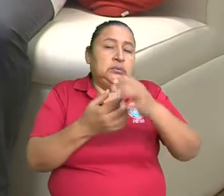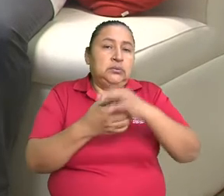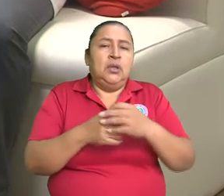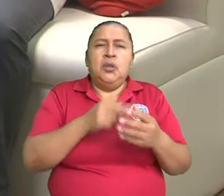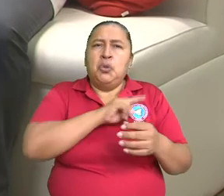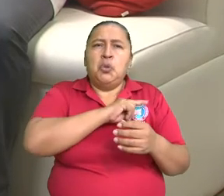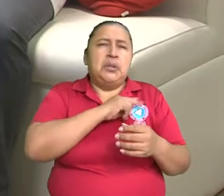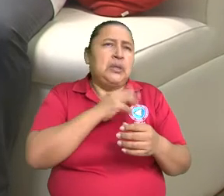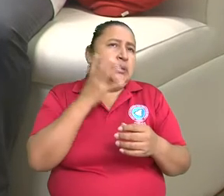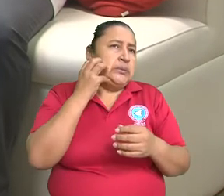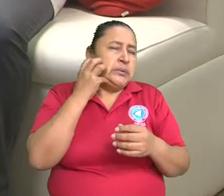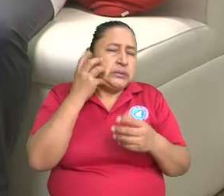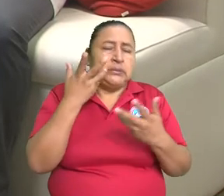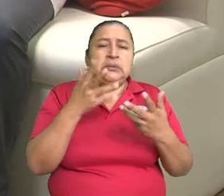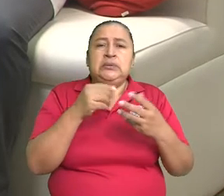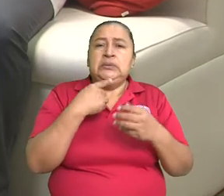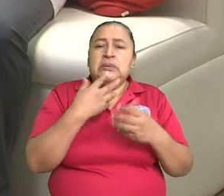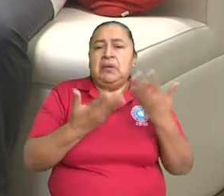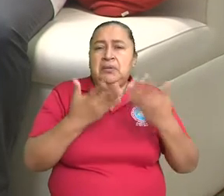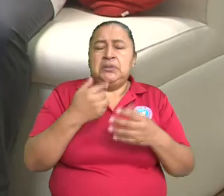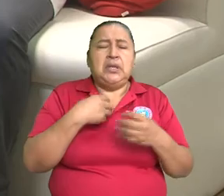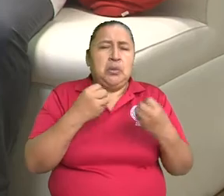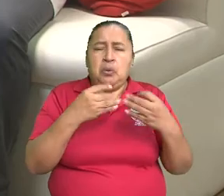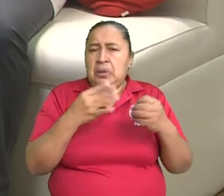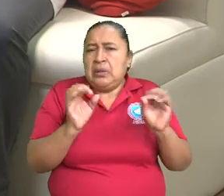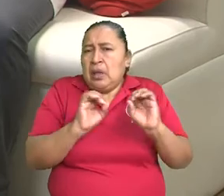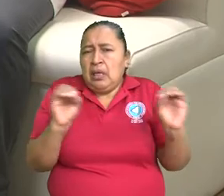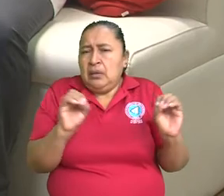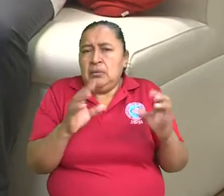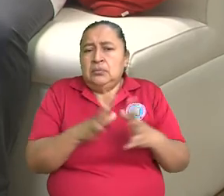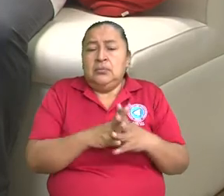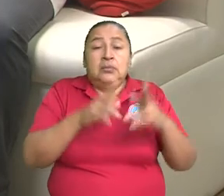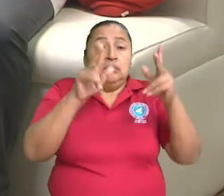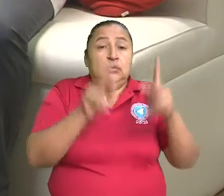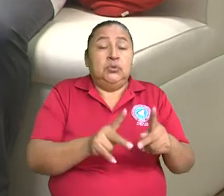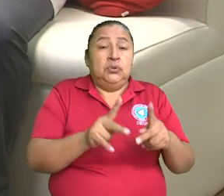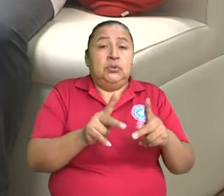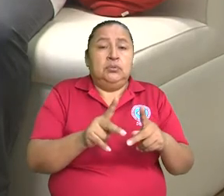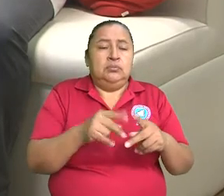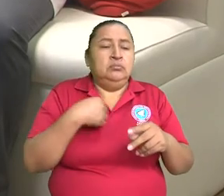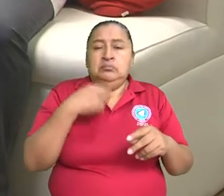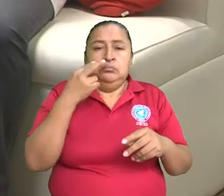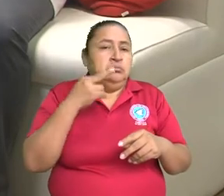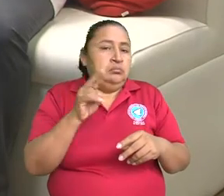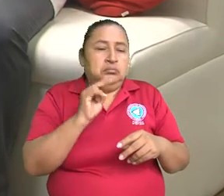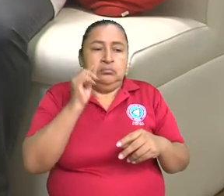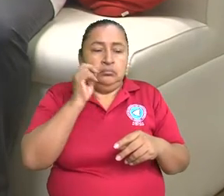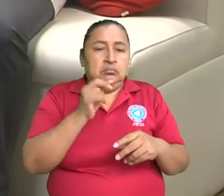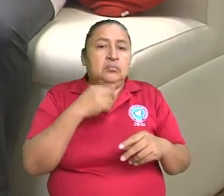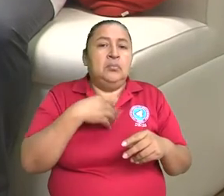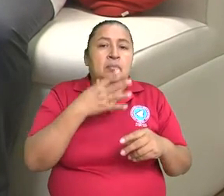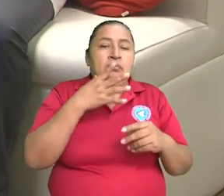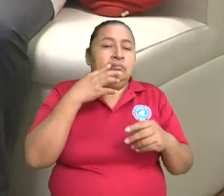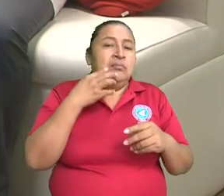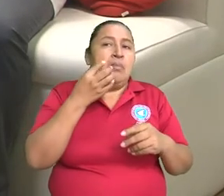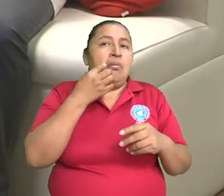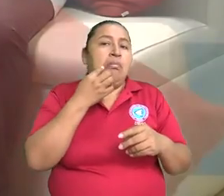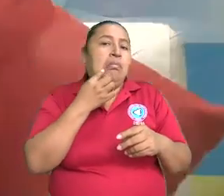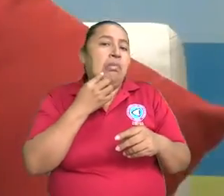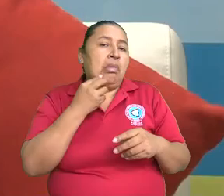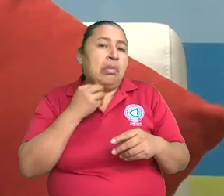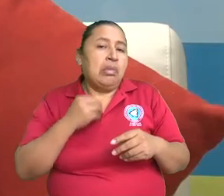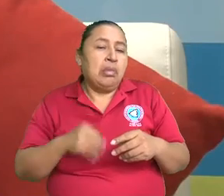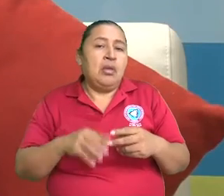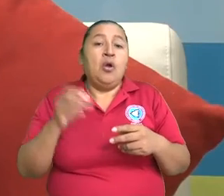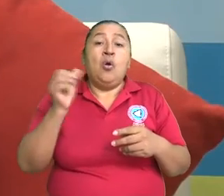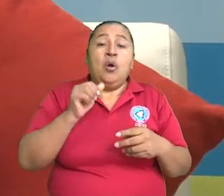hormigueo, atumecimiento, en ocasiones hasta dolor, el paciente, pues, no nota hasta que empieza a babearse por un lado o